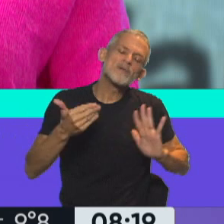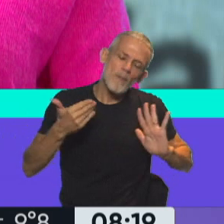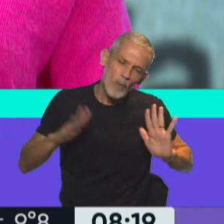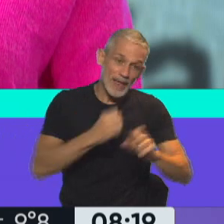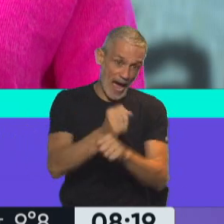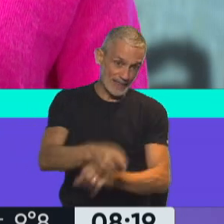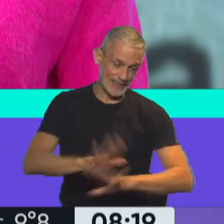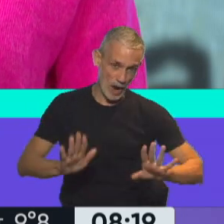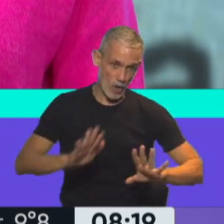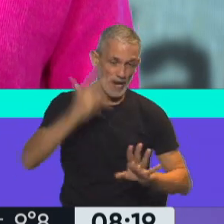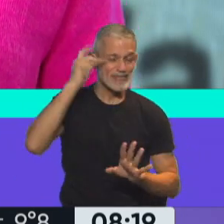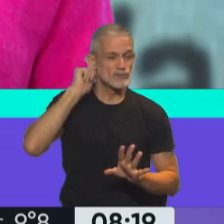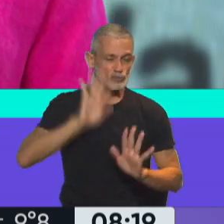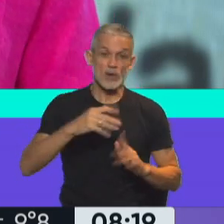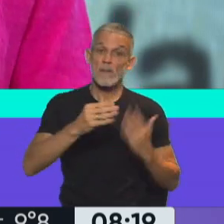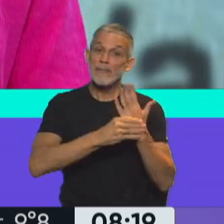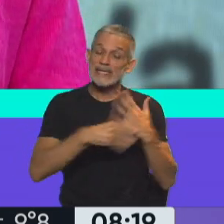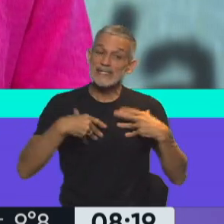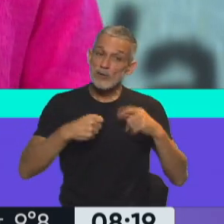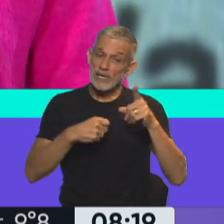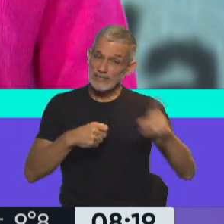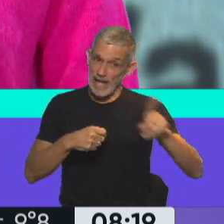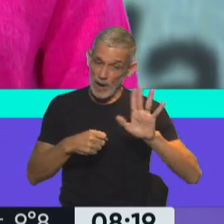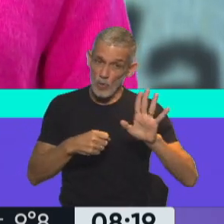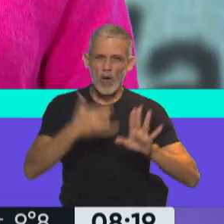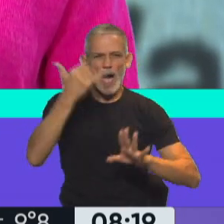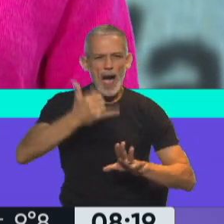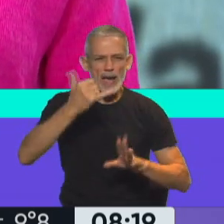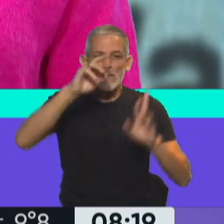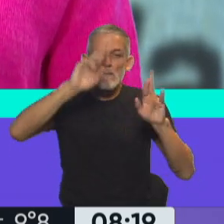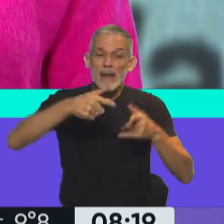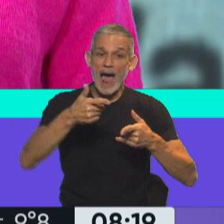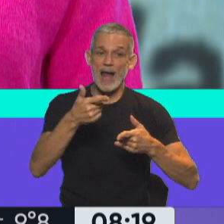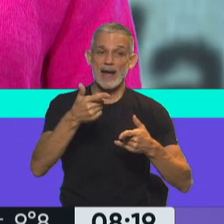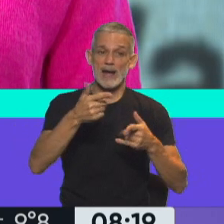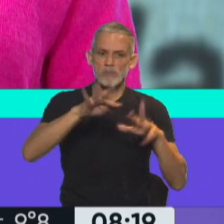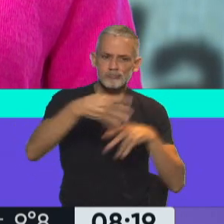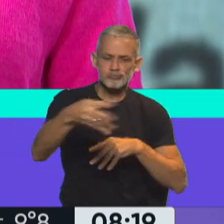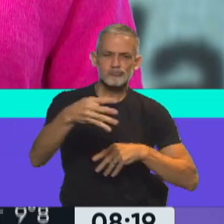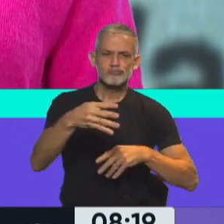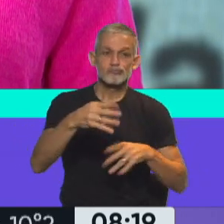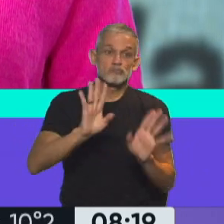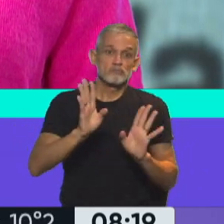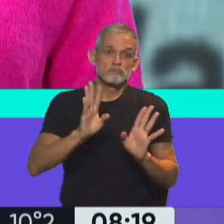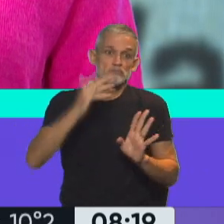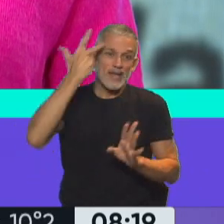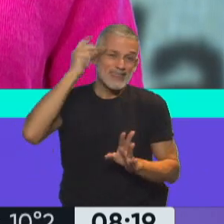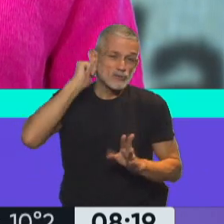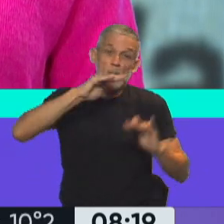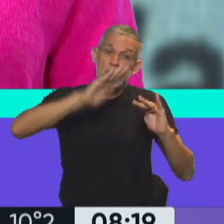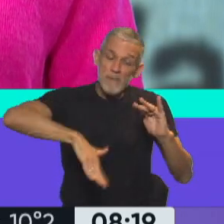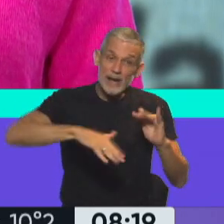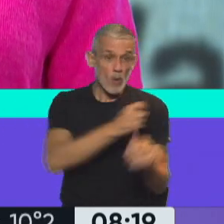momento. Entonces, si el Ministerio de Salud de la Nación tuviera en sus planes, en su programa de vacunación, en algún momento, incorporar este grupo